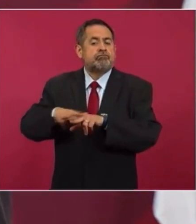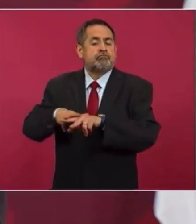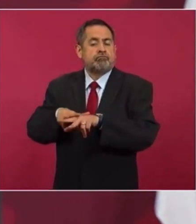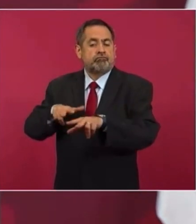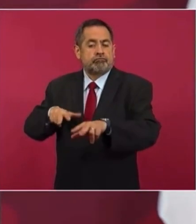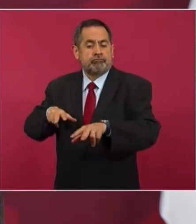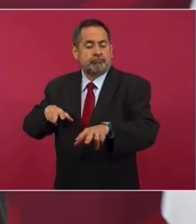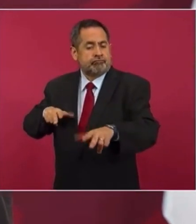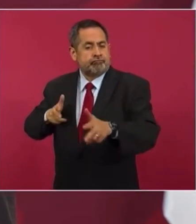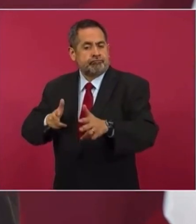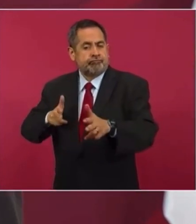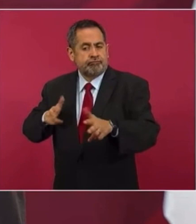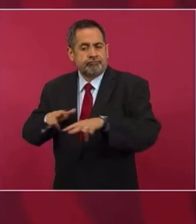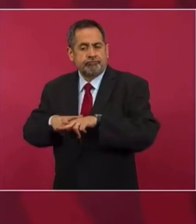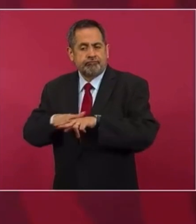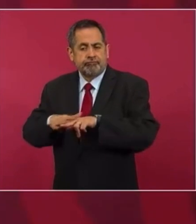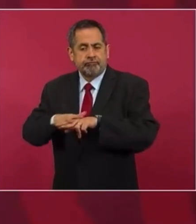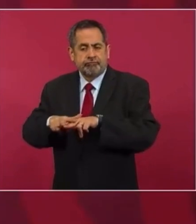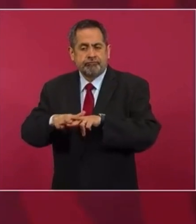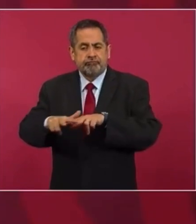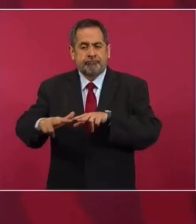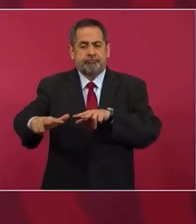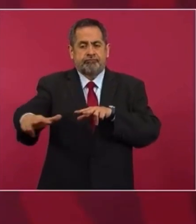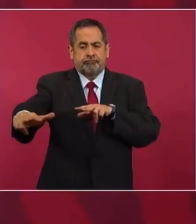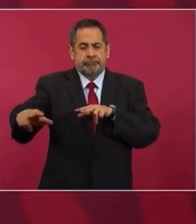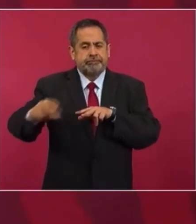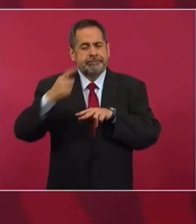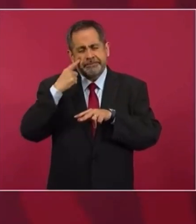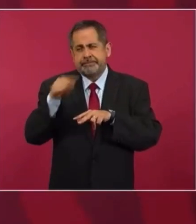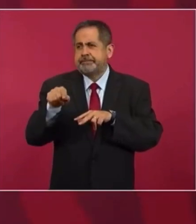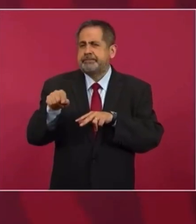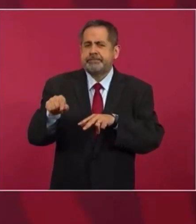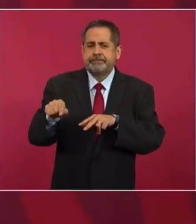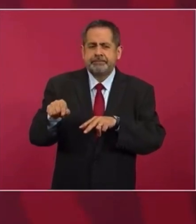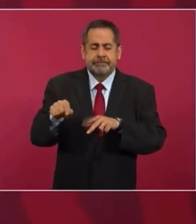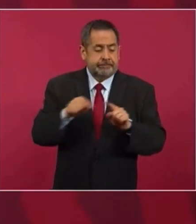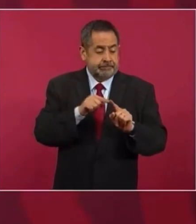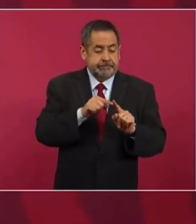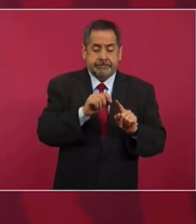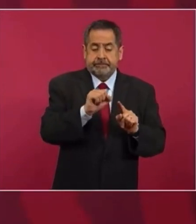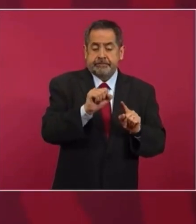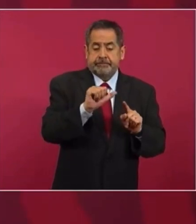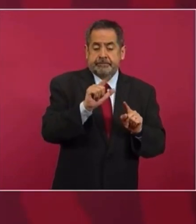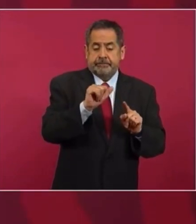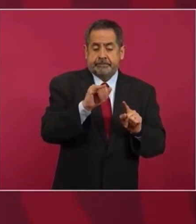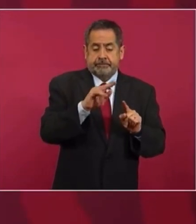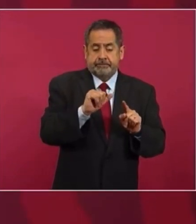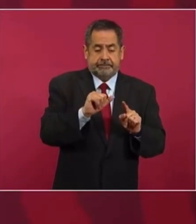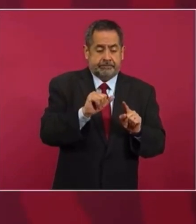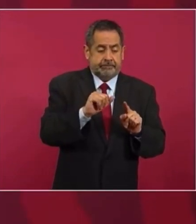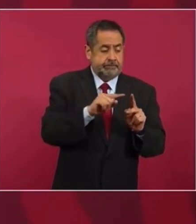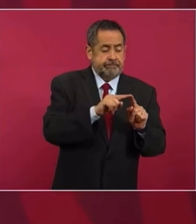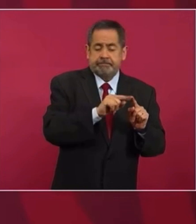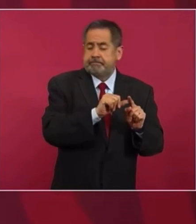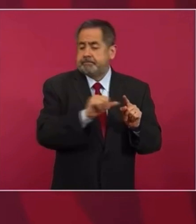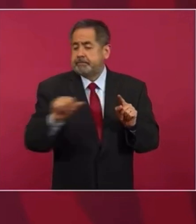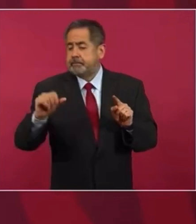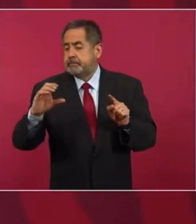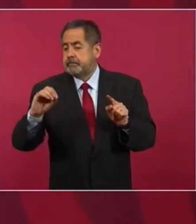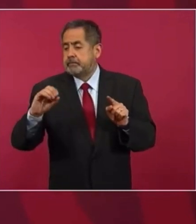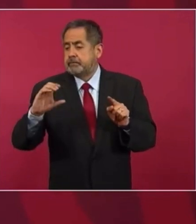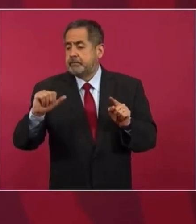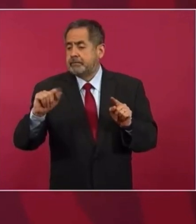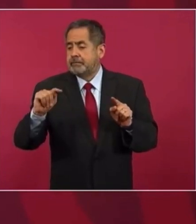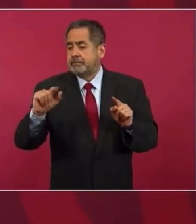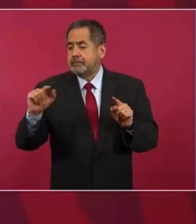de Salina Cruz a Coatzacoalcos, tenemos que